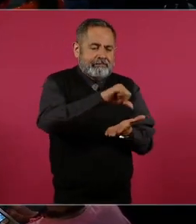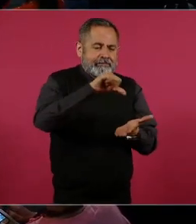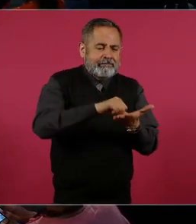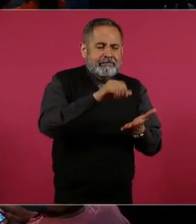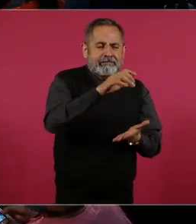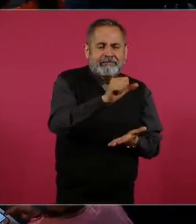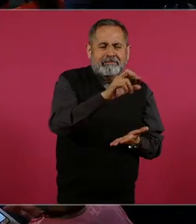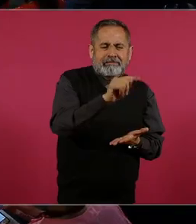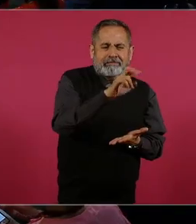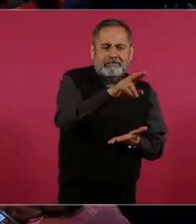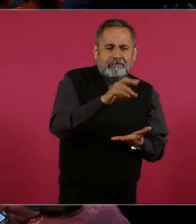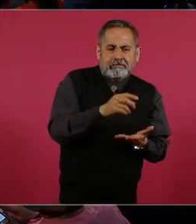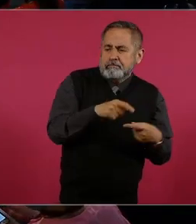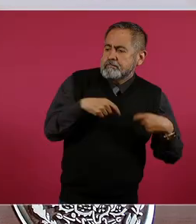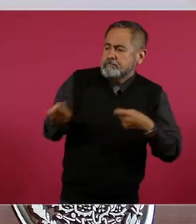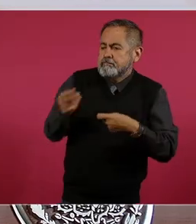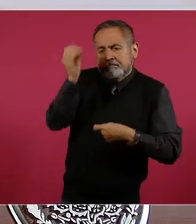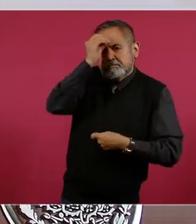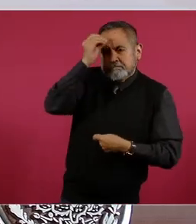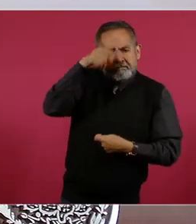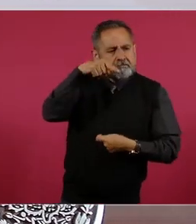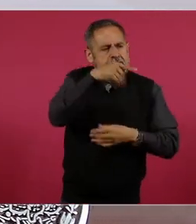le merece? Bueno,